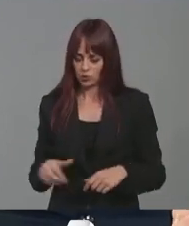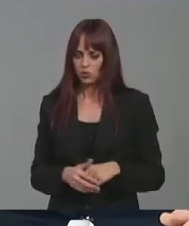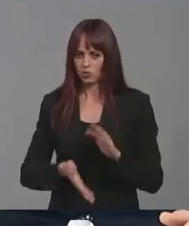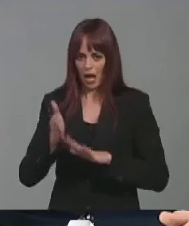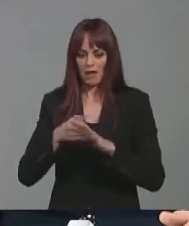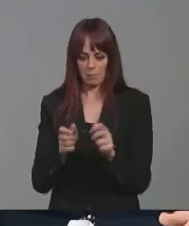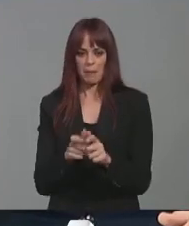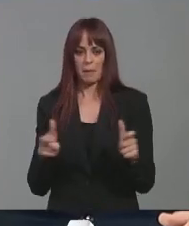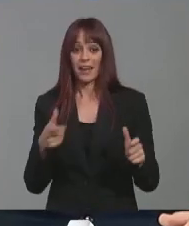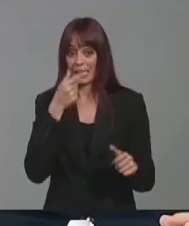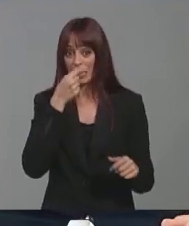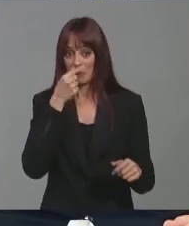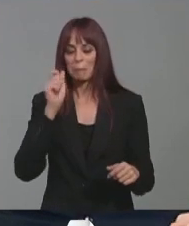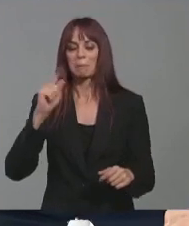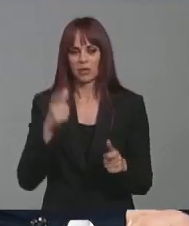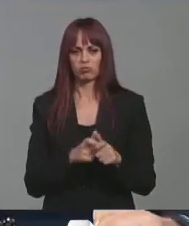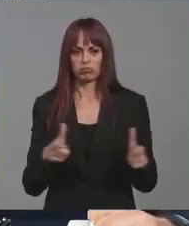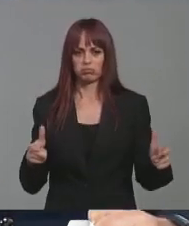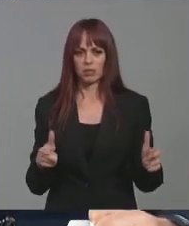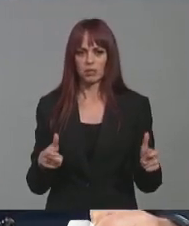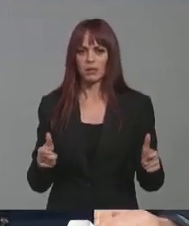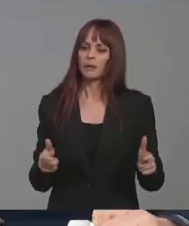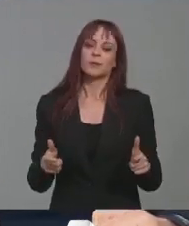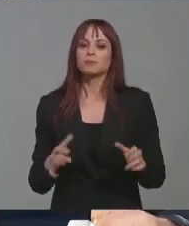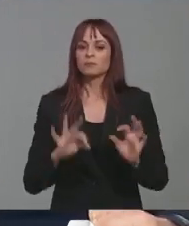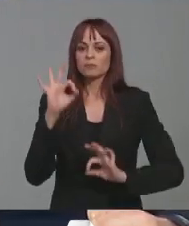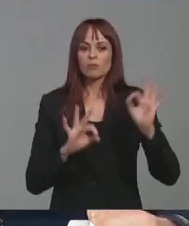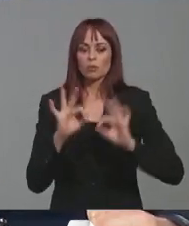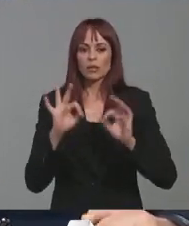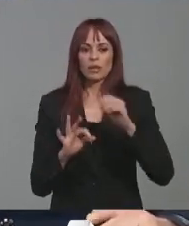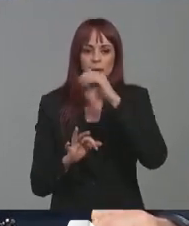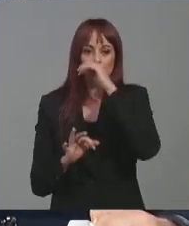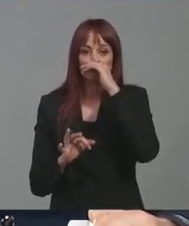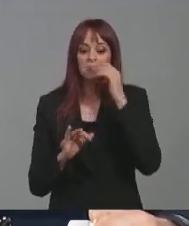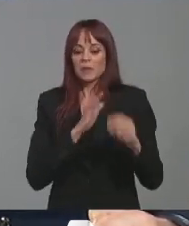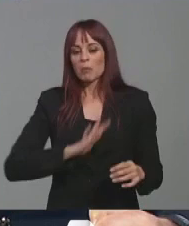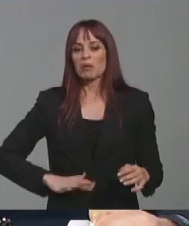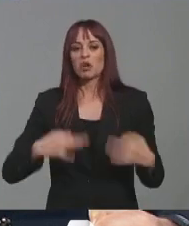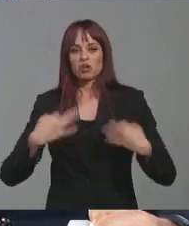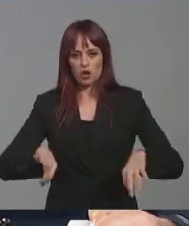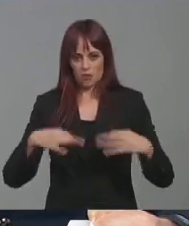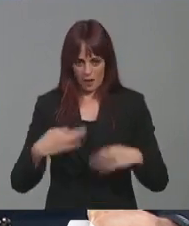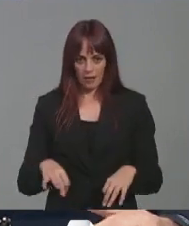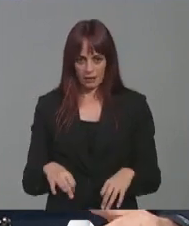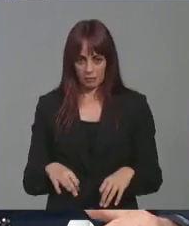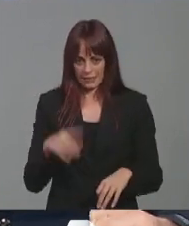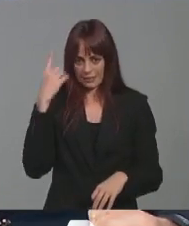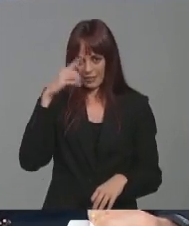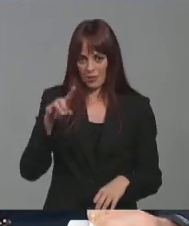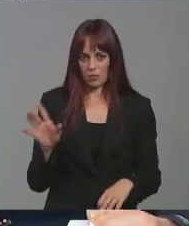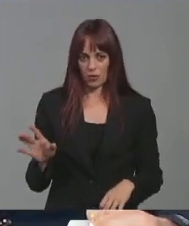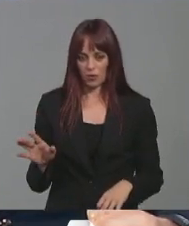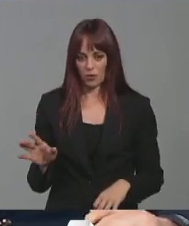fundamentalmente la gripe es la que va subiendo en unos porcentajes, de momento moderados, porque sabemos que